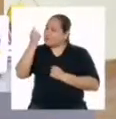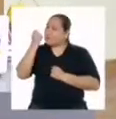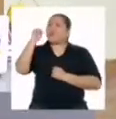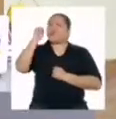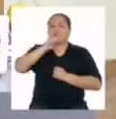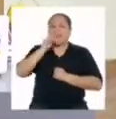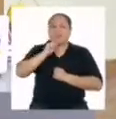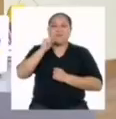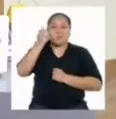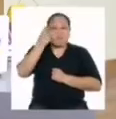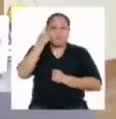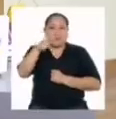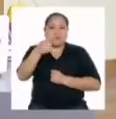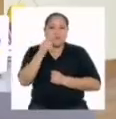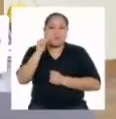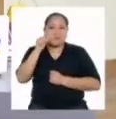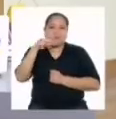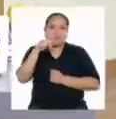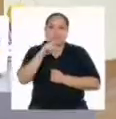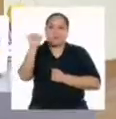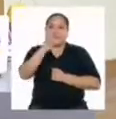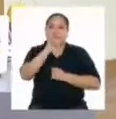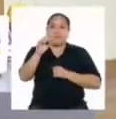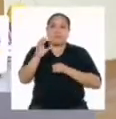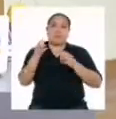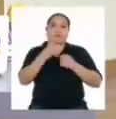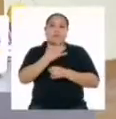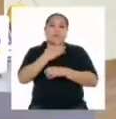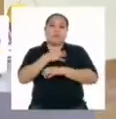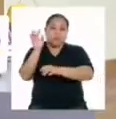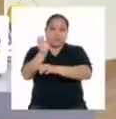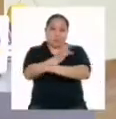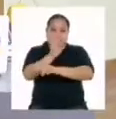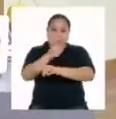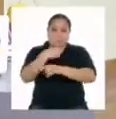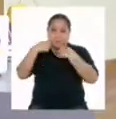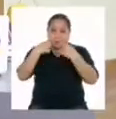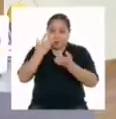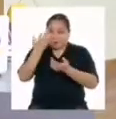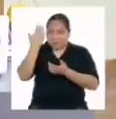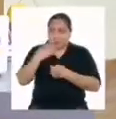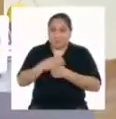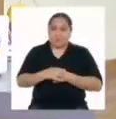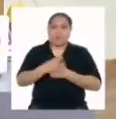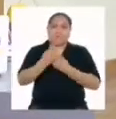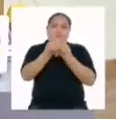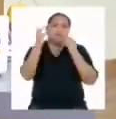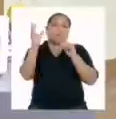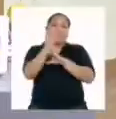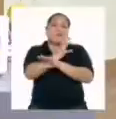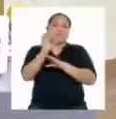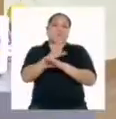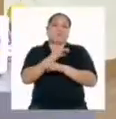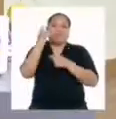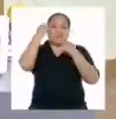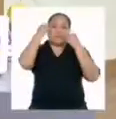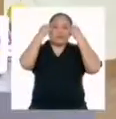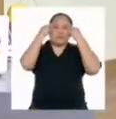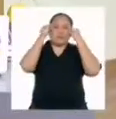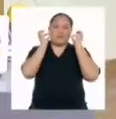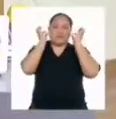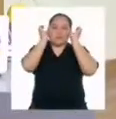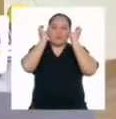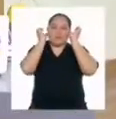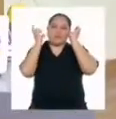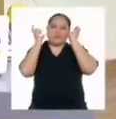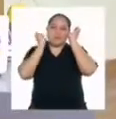totalmente, Ángel. Es lo que me pasó con el poema que les leí al comienzo del programa y con tantas canciones que no paran de sonar